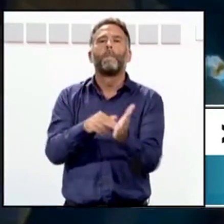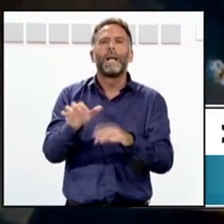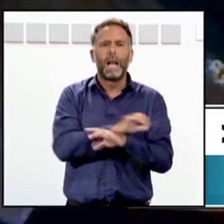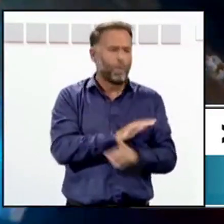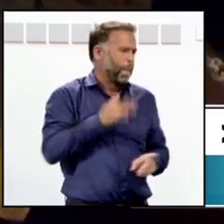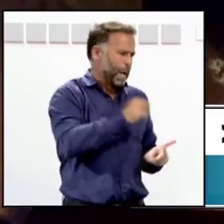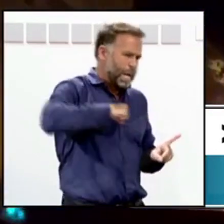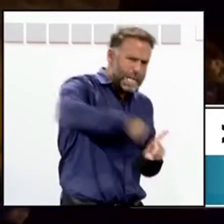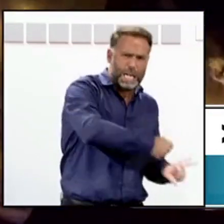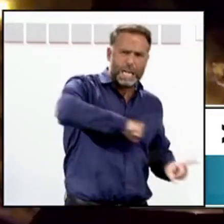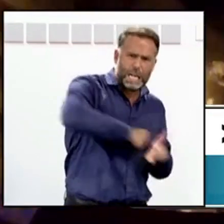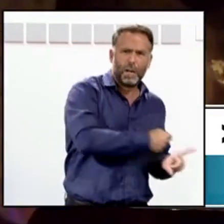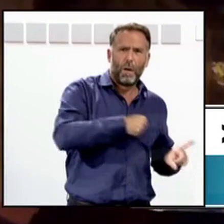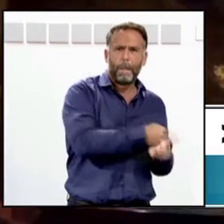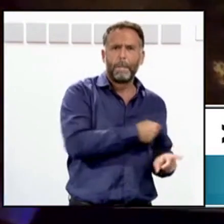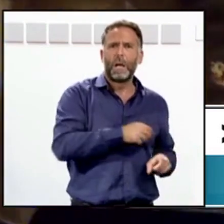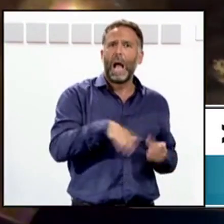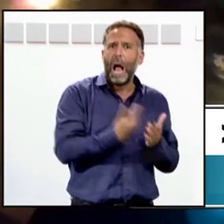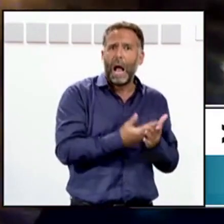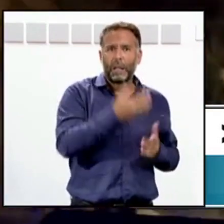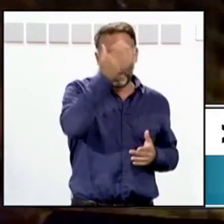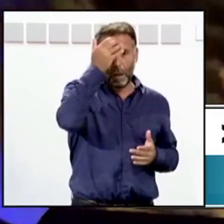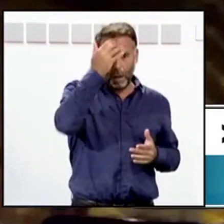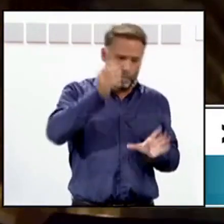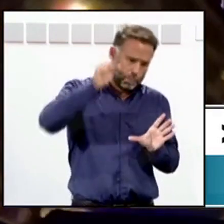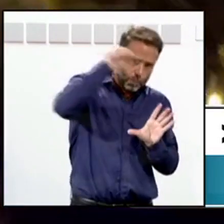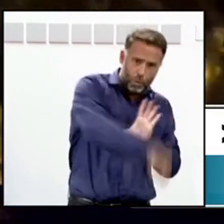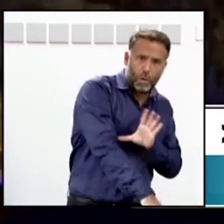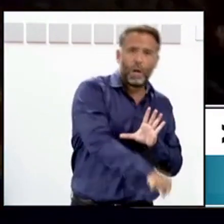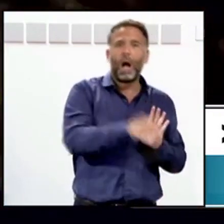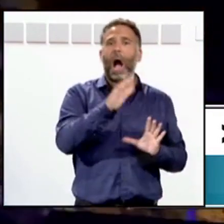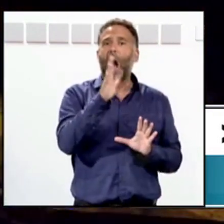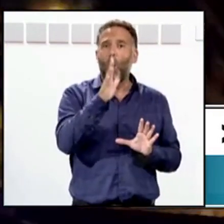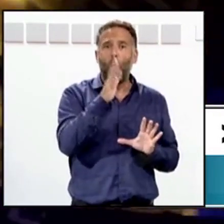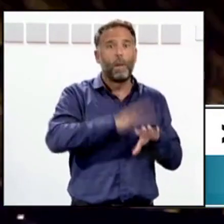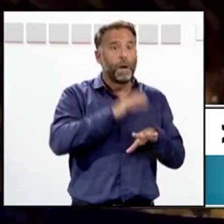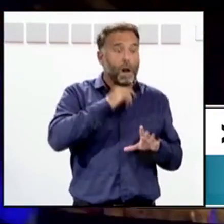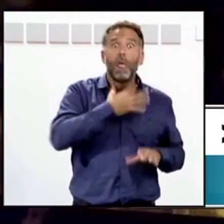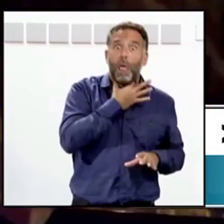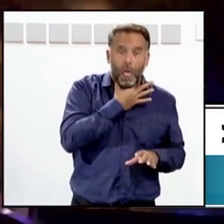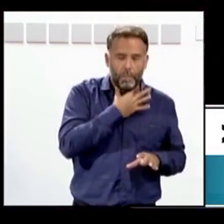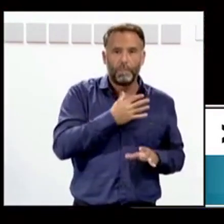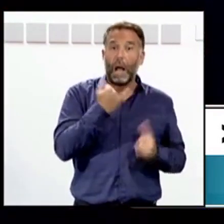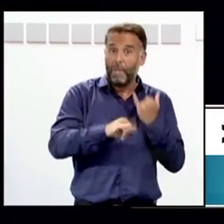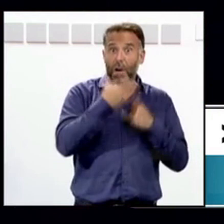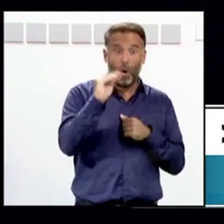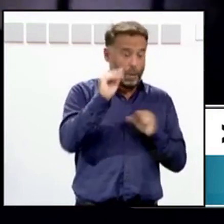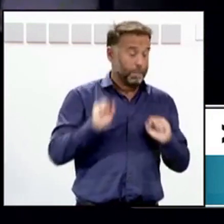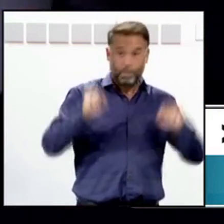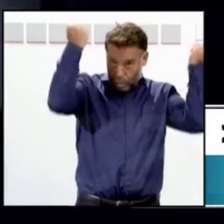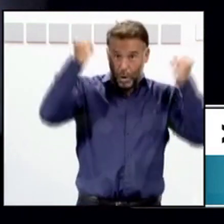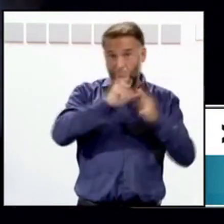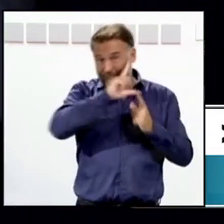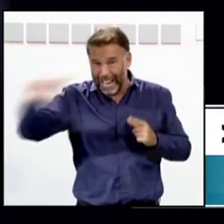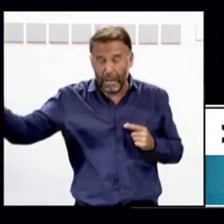golpearon y llegaron incluso a sumergir a uno de ellos en una bañera como amenaza. Finalmente, los jóvenes lograron huir y se